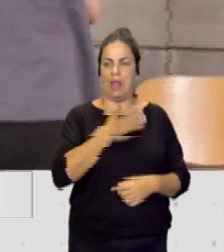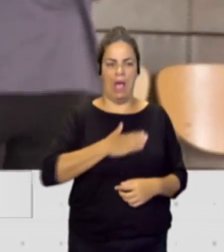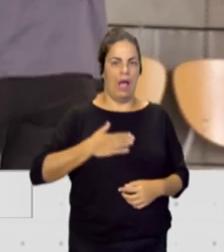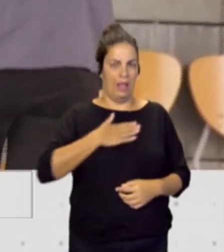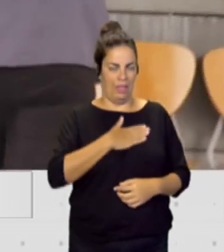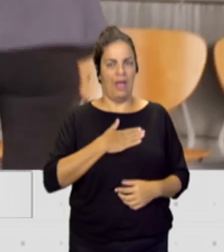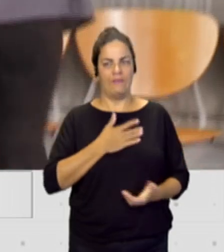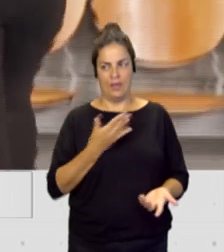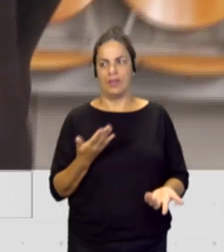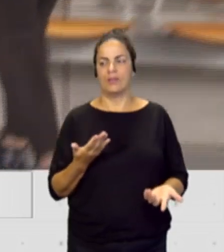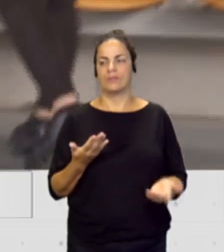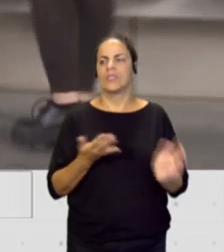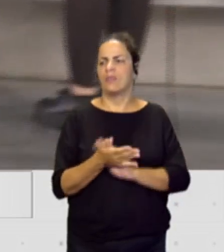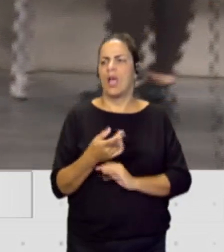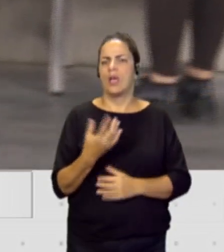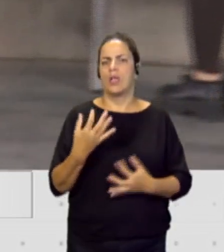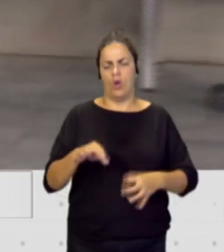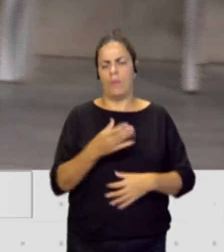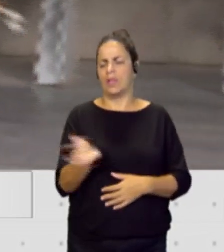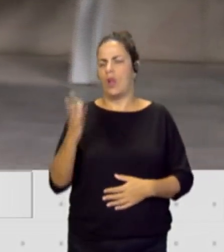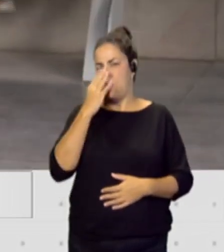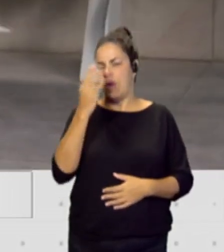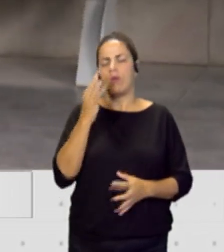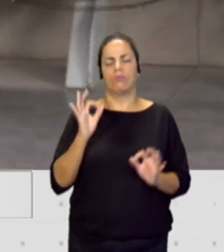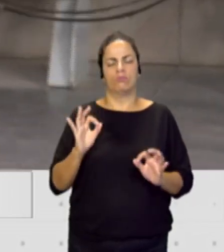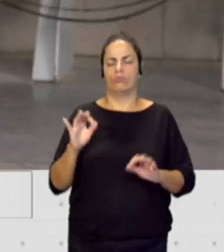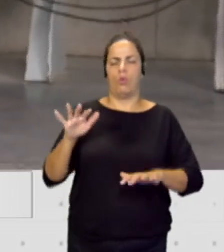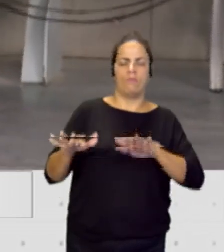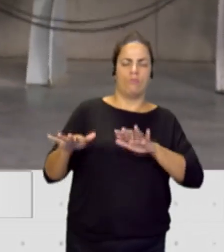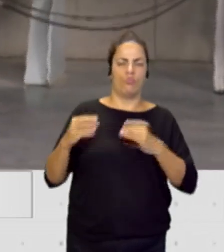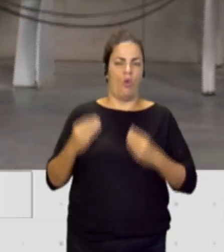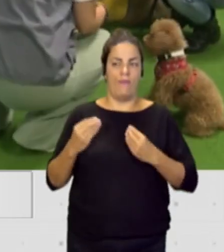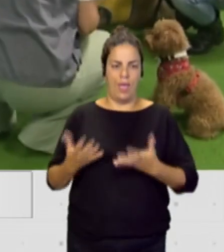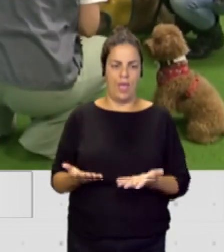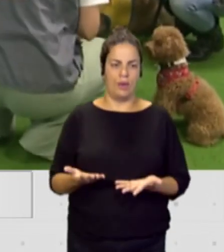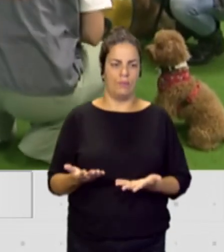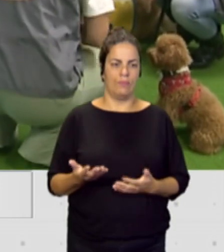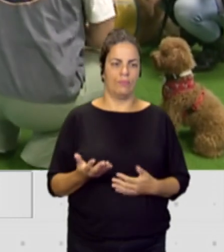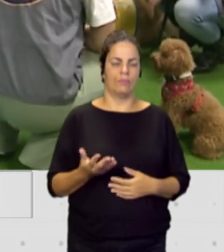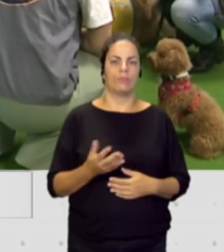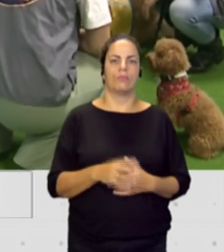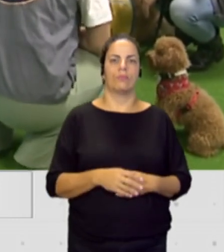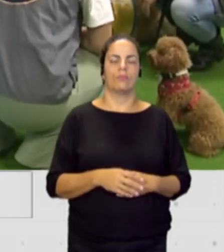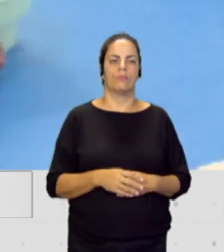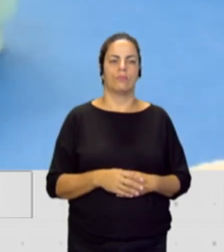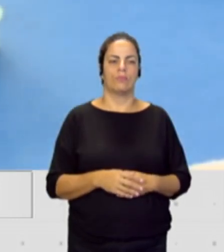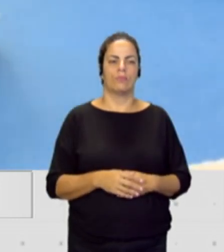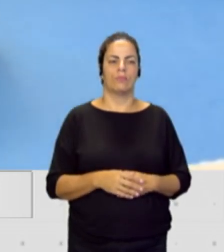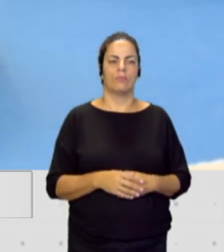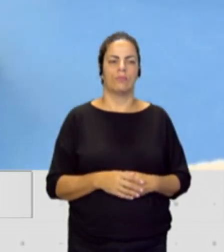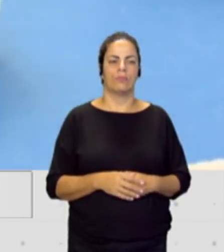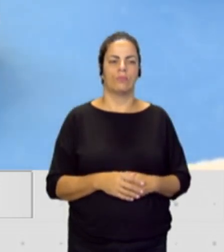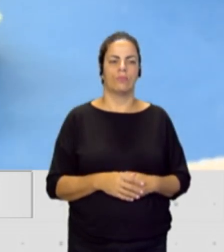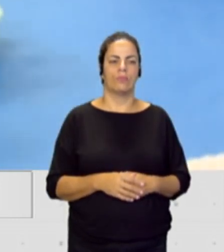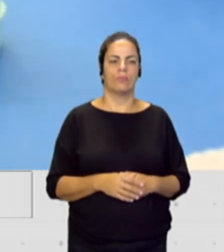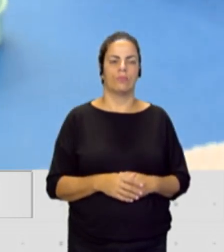tienen un entrenamiento y son perros muy equilibrados. Pedro, le quería preguntar también rápidamente por la posibilidad de ampliar este proyecto que está funcionando bien con